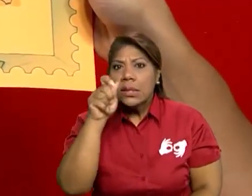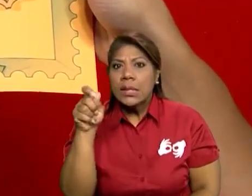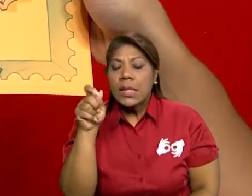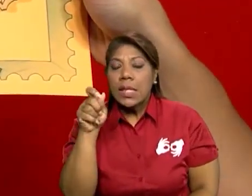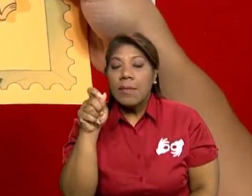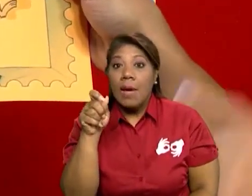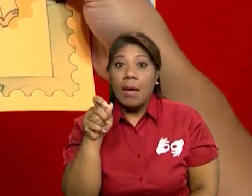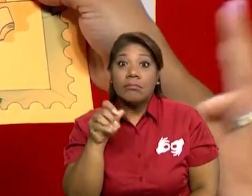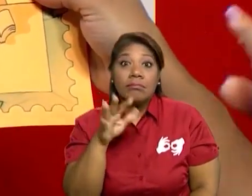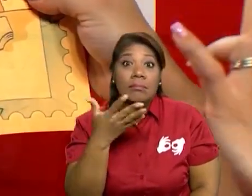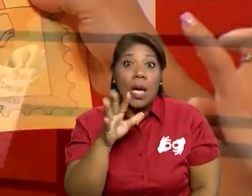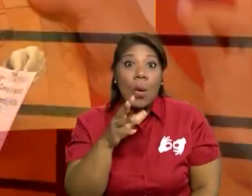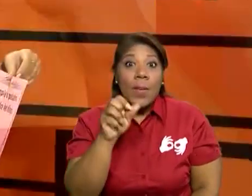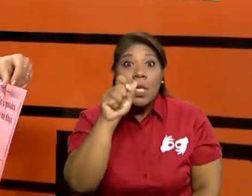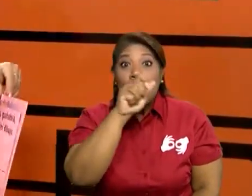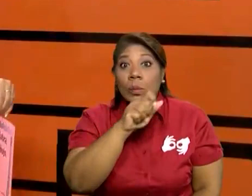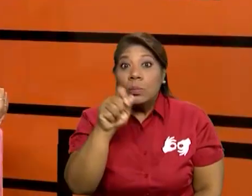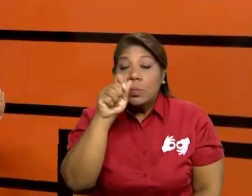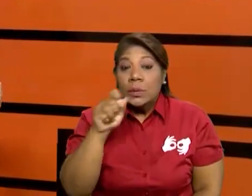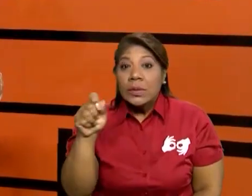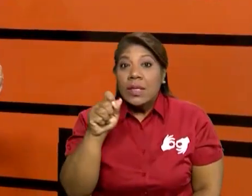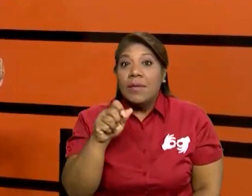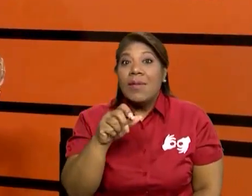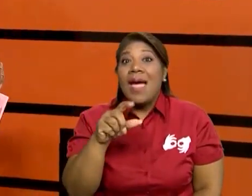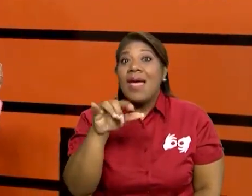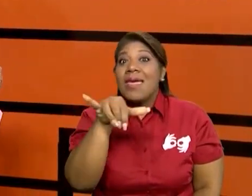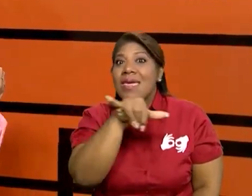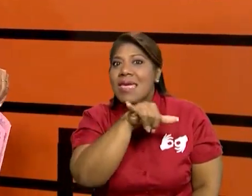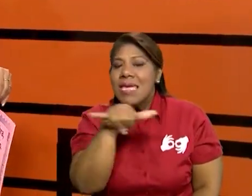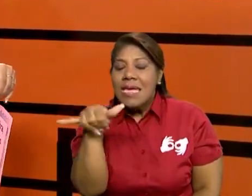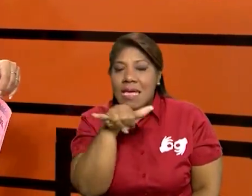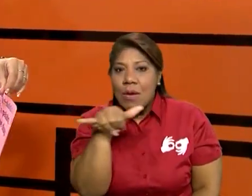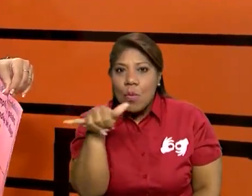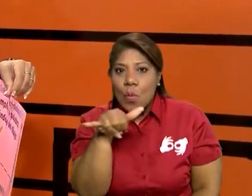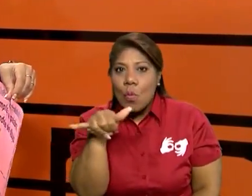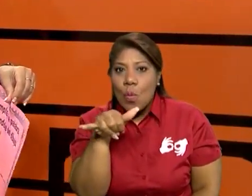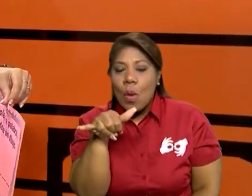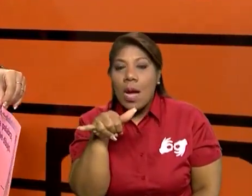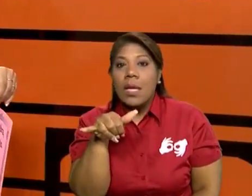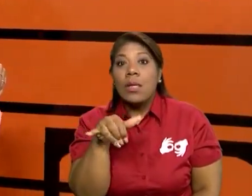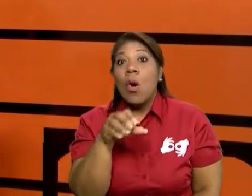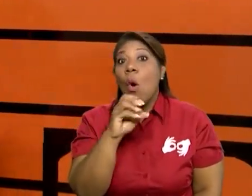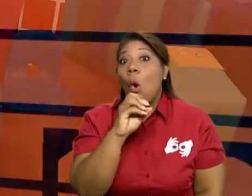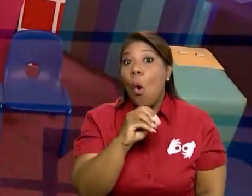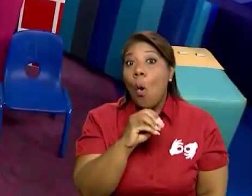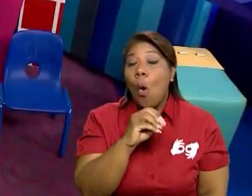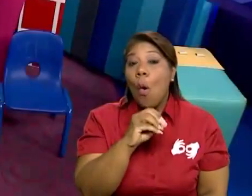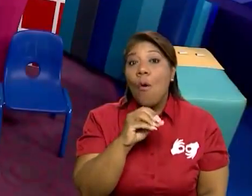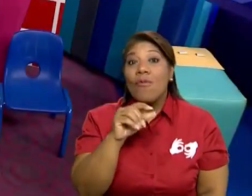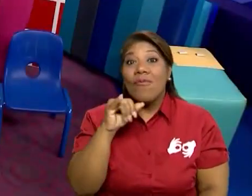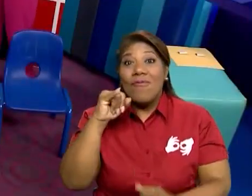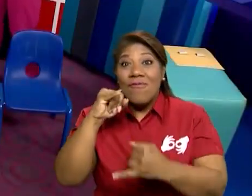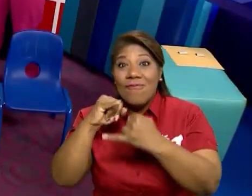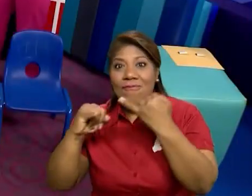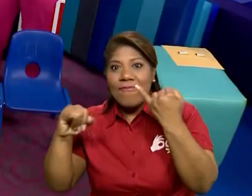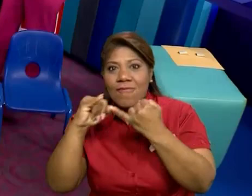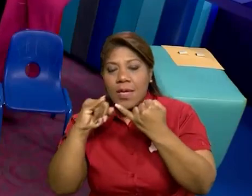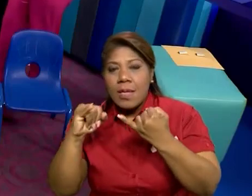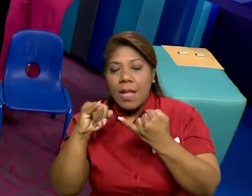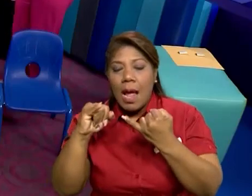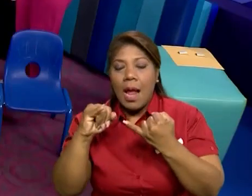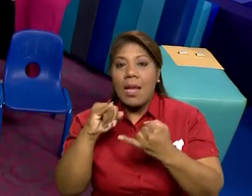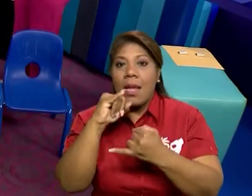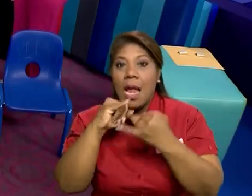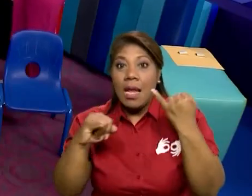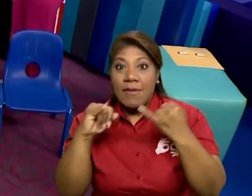Y voy a buscar esas dos palabras que riman al final de la palabra. Maestra, ¿cuál le tocó a usted?